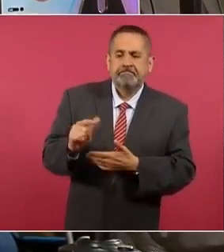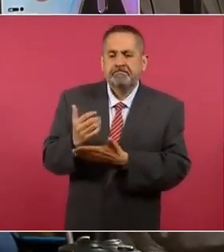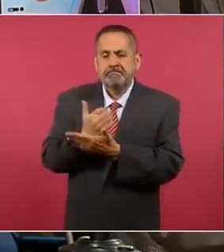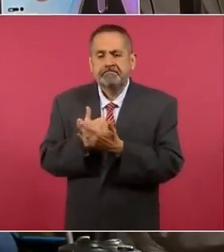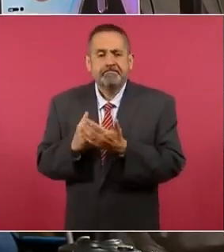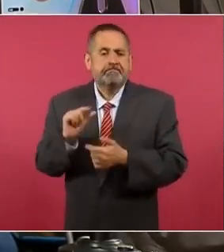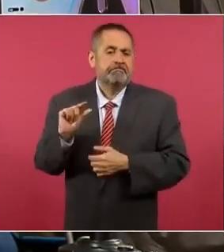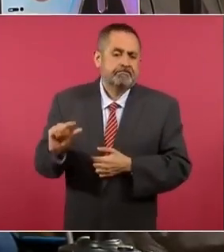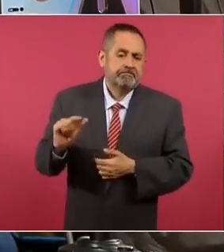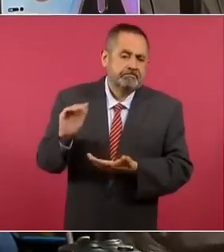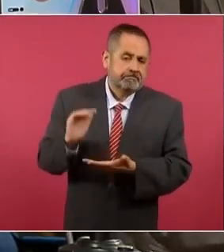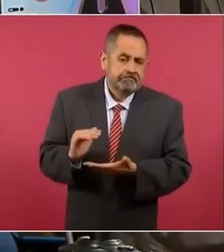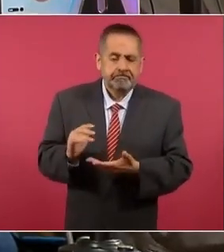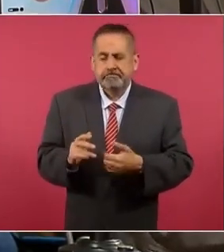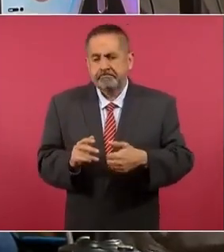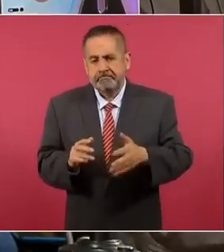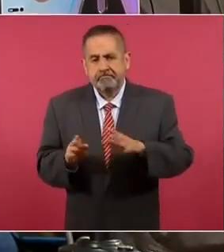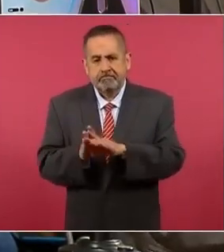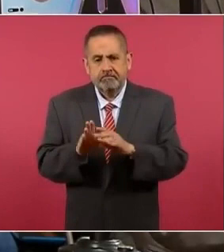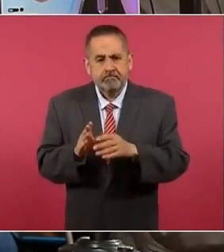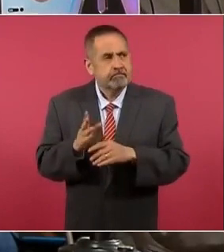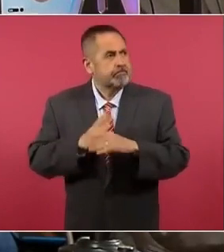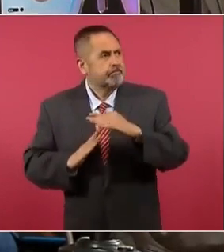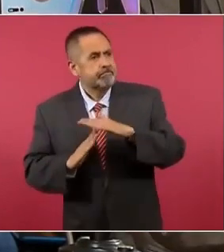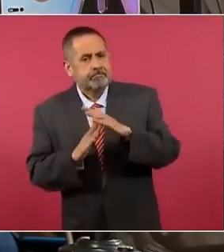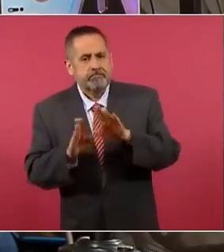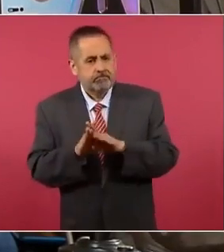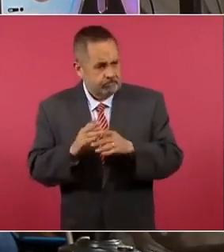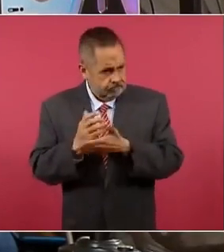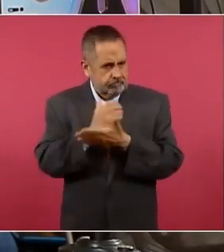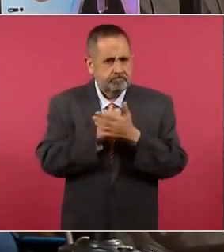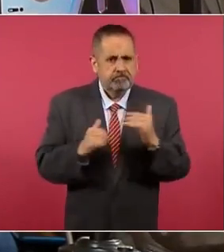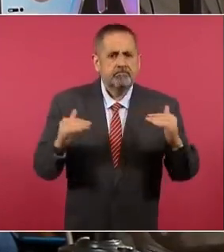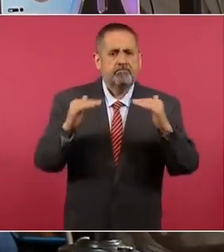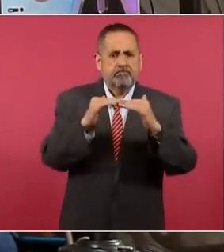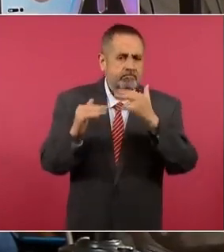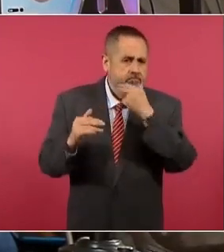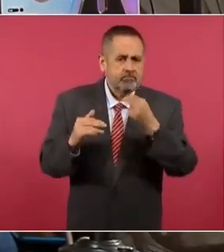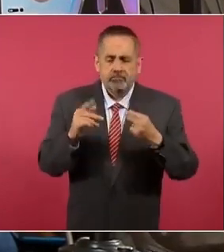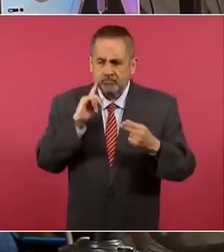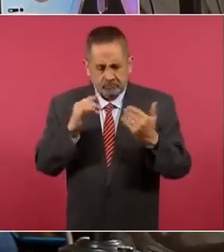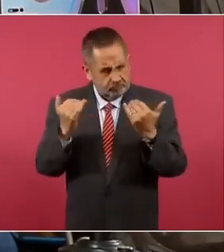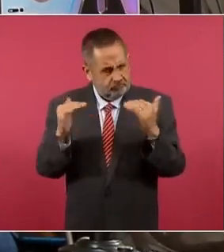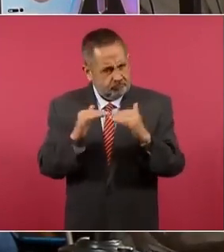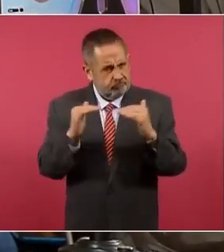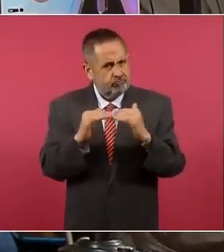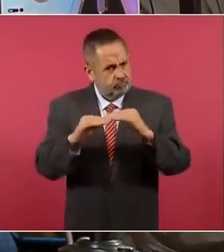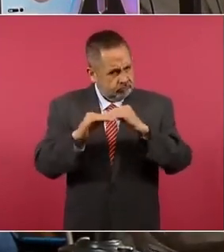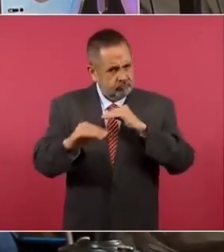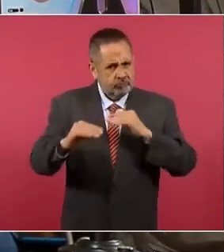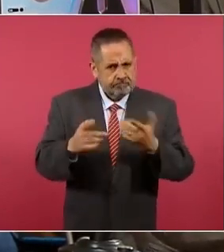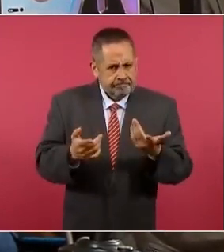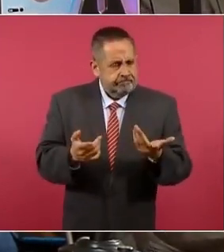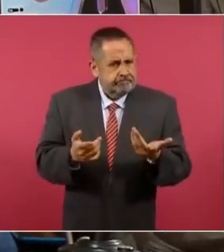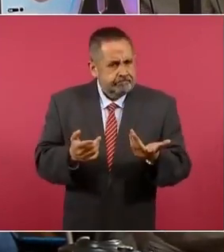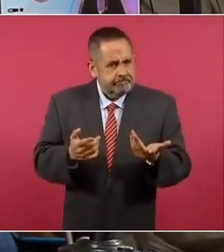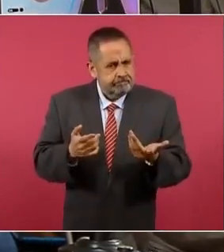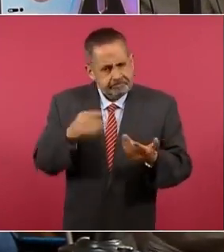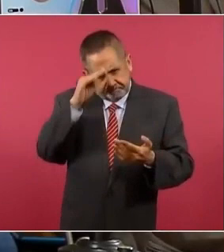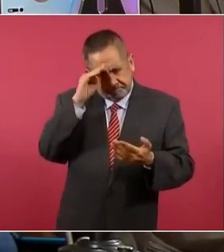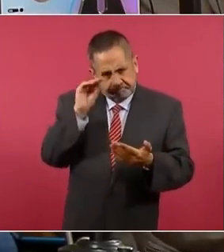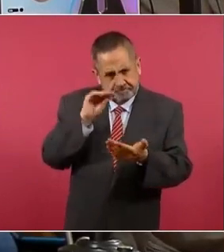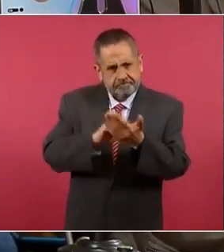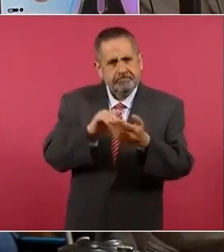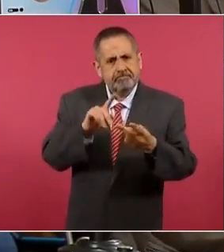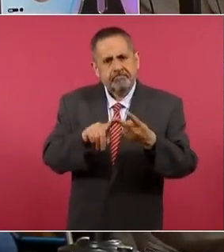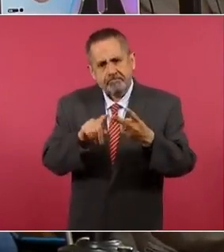que impida que ganemos lo mismo que un hombre en la igualdad de circunstancias laborales.